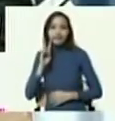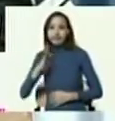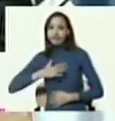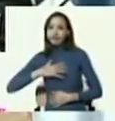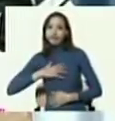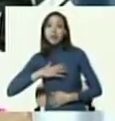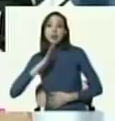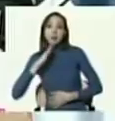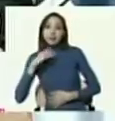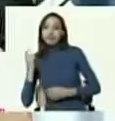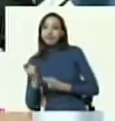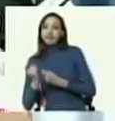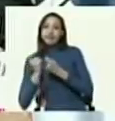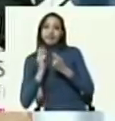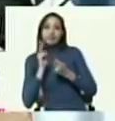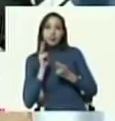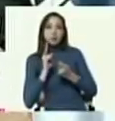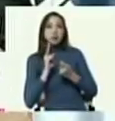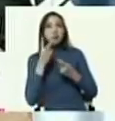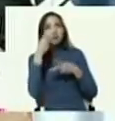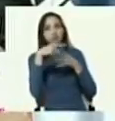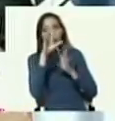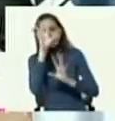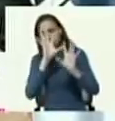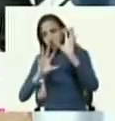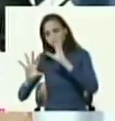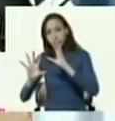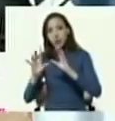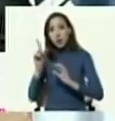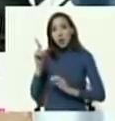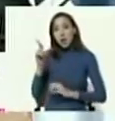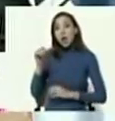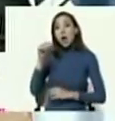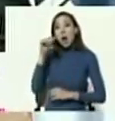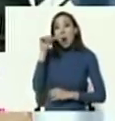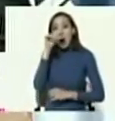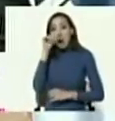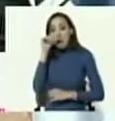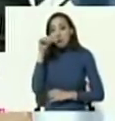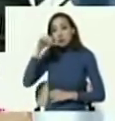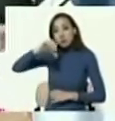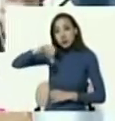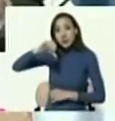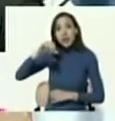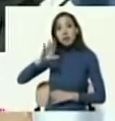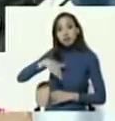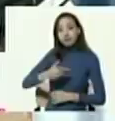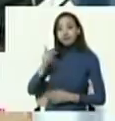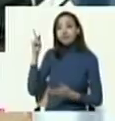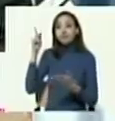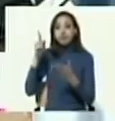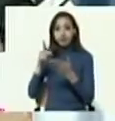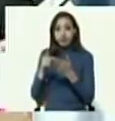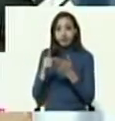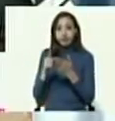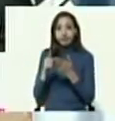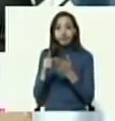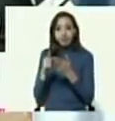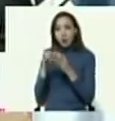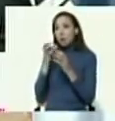Venezuela hacia otro sitio. Una vez que la droga líquida llega a su destino, puede regresar a su estado original